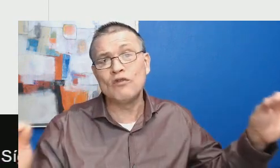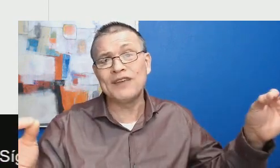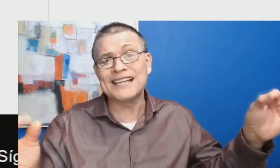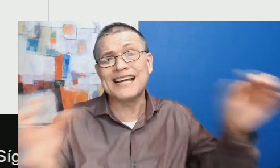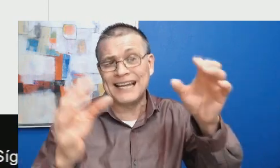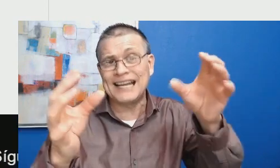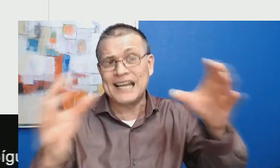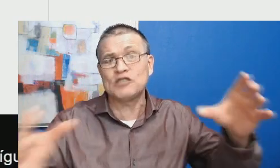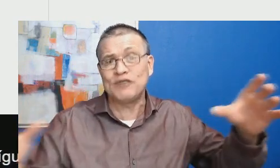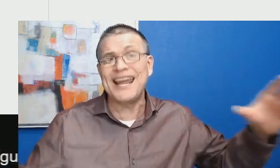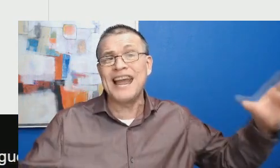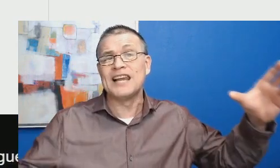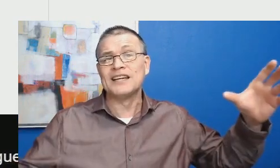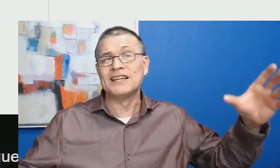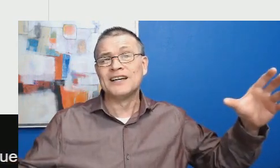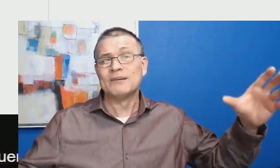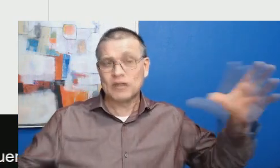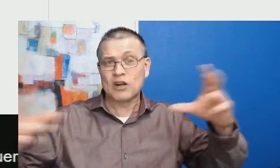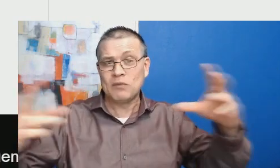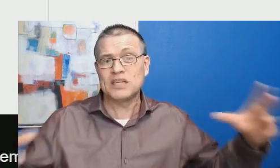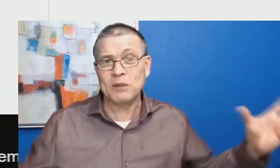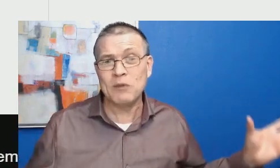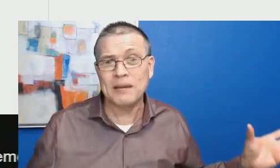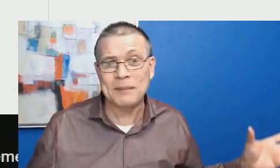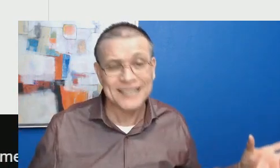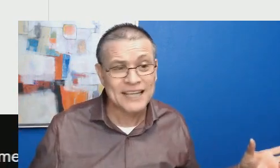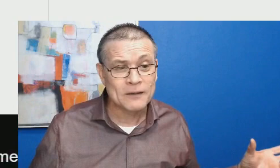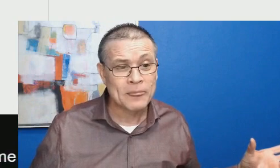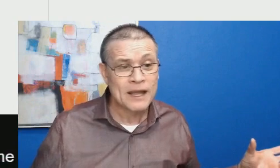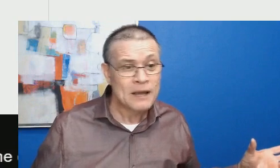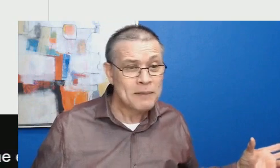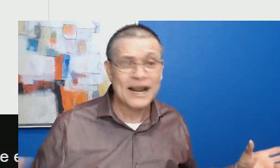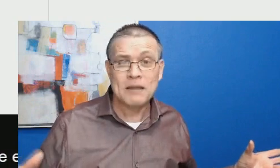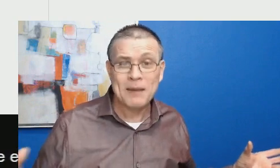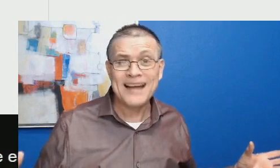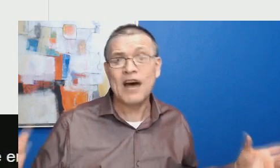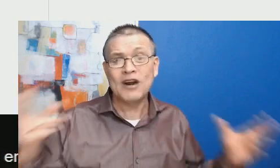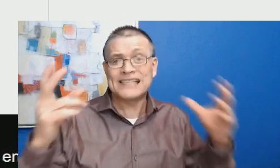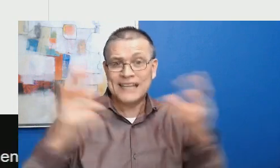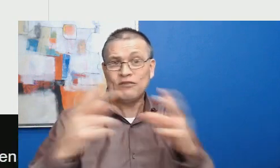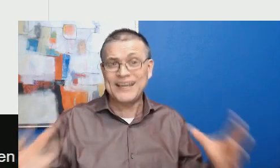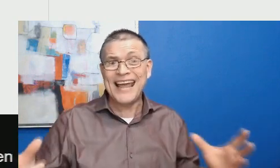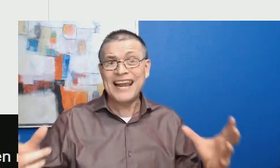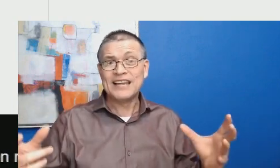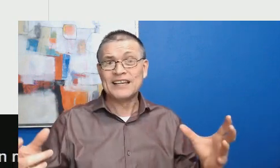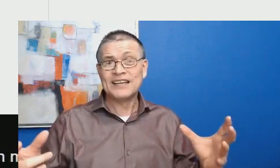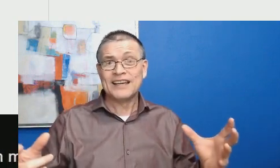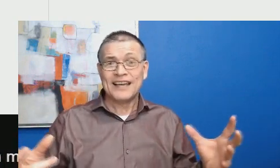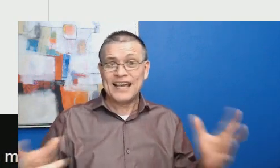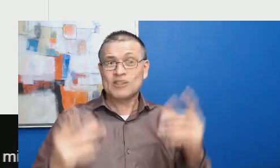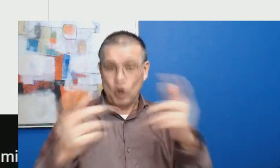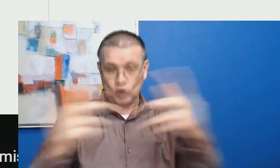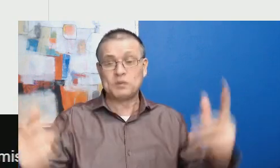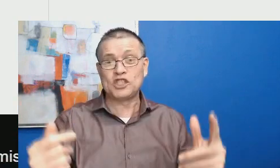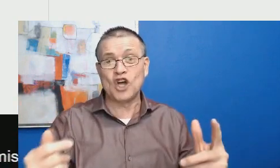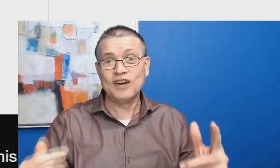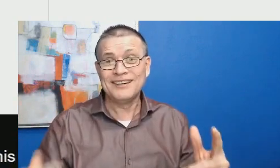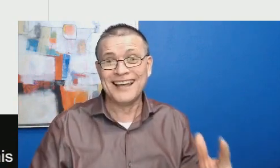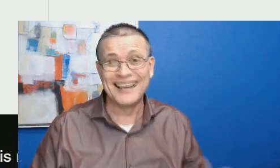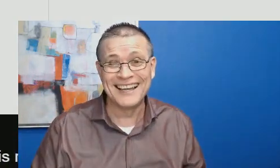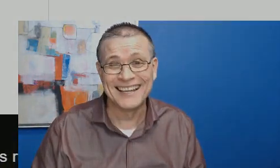gente de su confianza que le es fiel. Porque como les vuelvo a repetir, para el PAN ahora ser fiel es